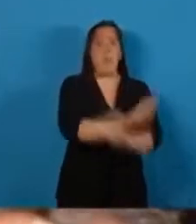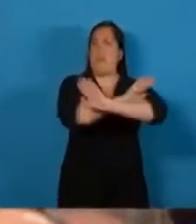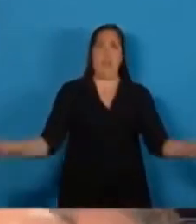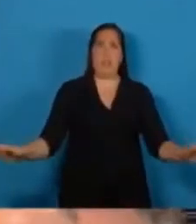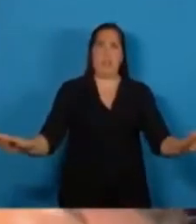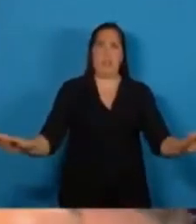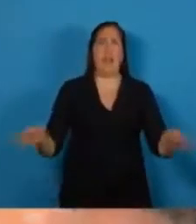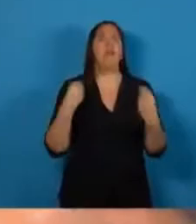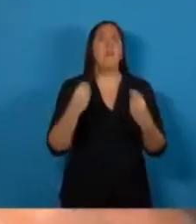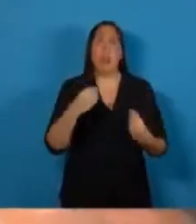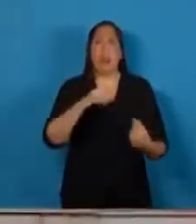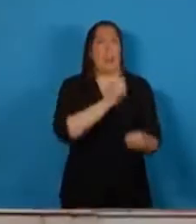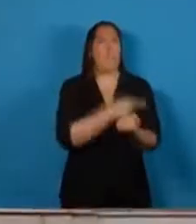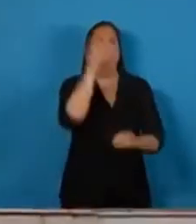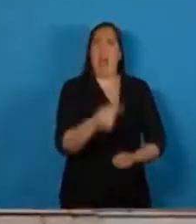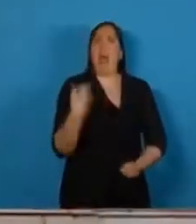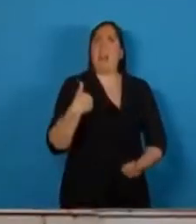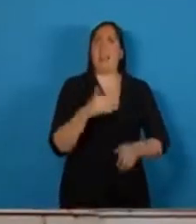todos los poderes de la República.